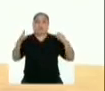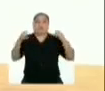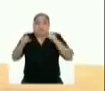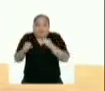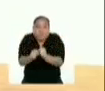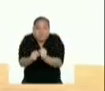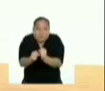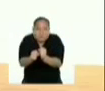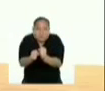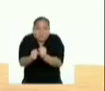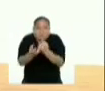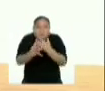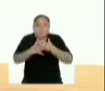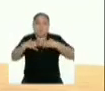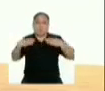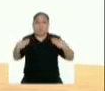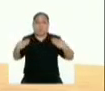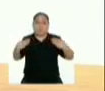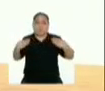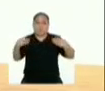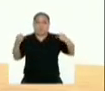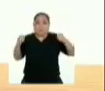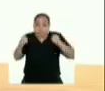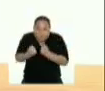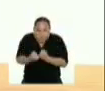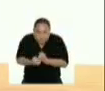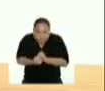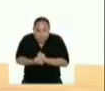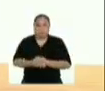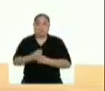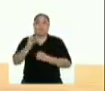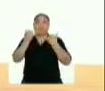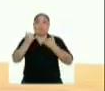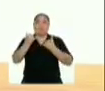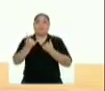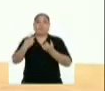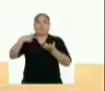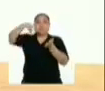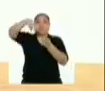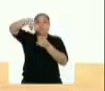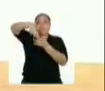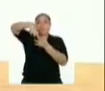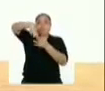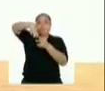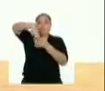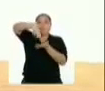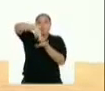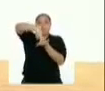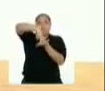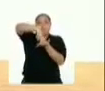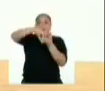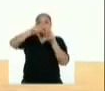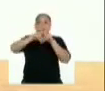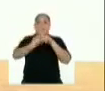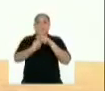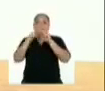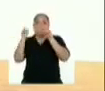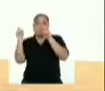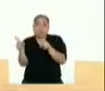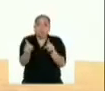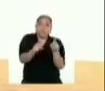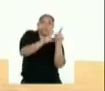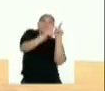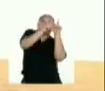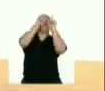contraemos, proyectamos, contraemos. Ahora nos colocamos sobre nuestras rodillas y comenzamos a hacer